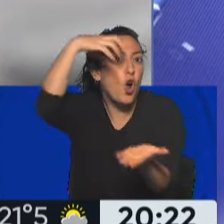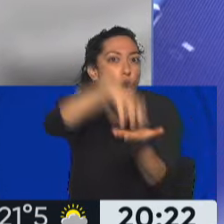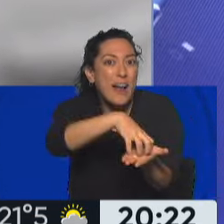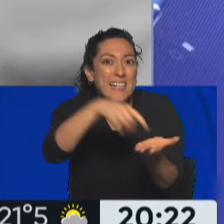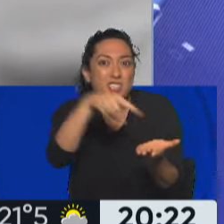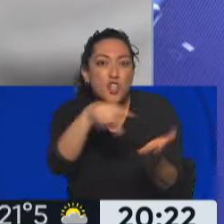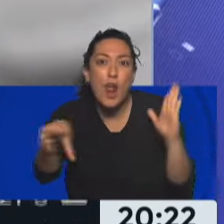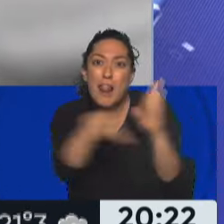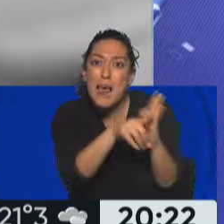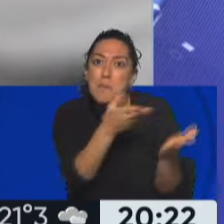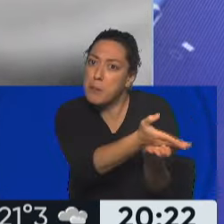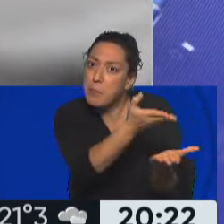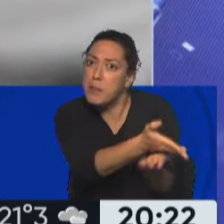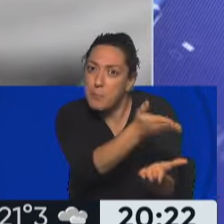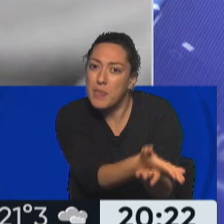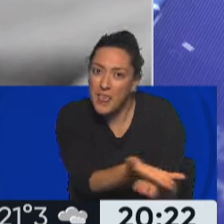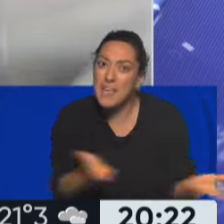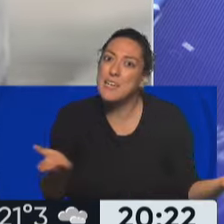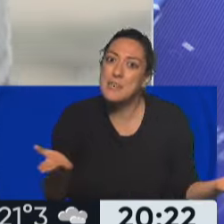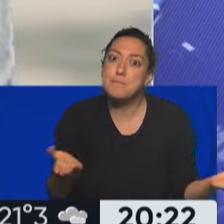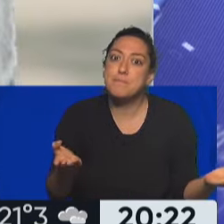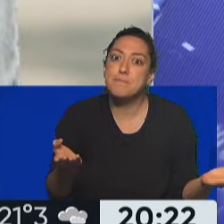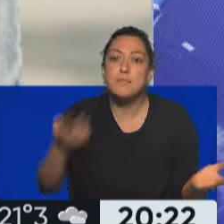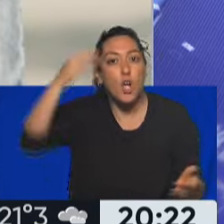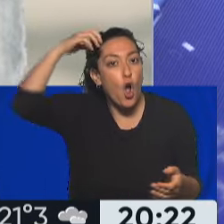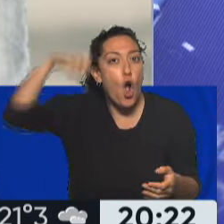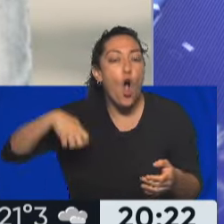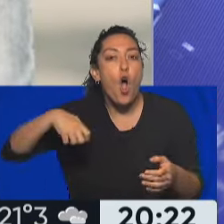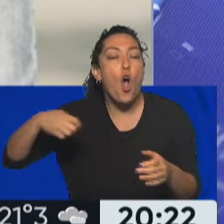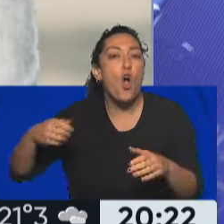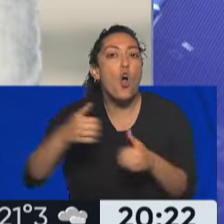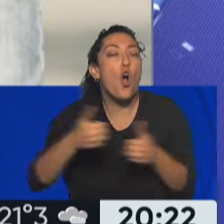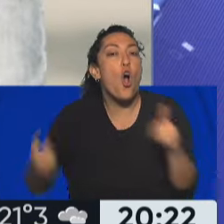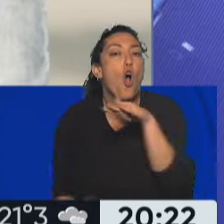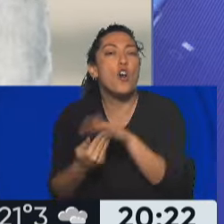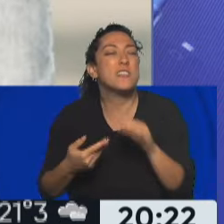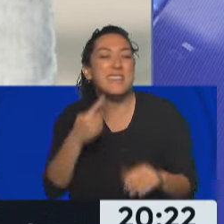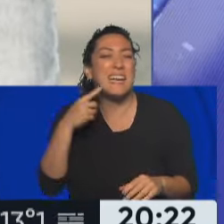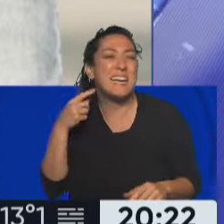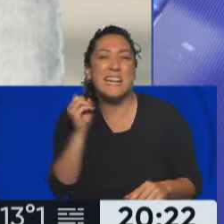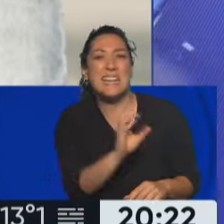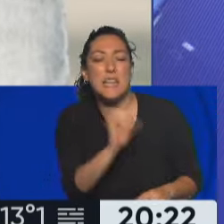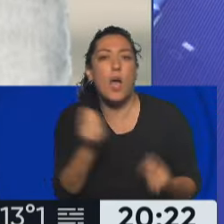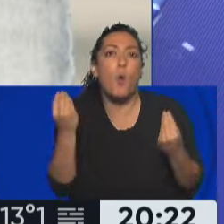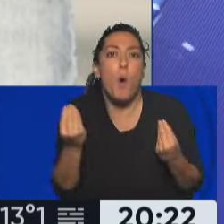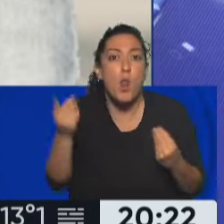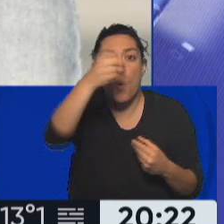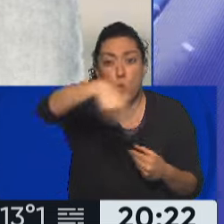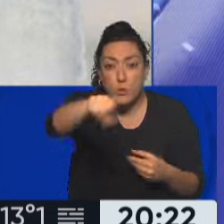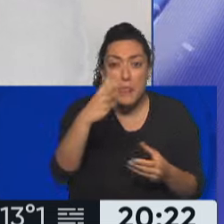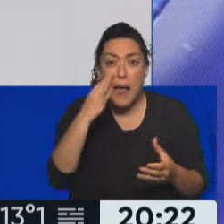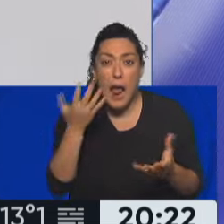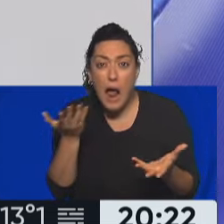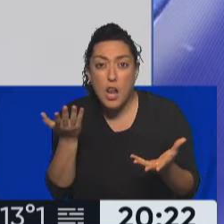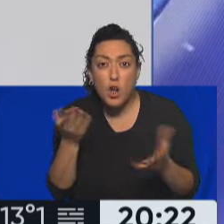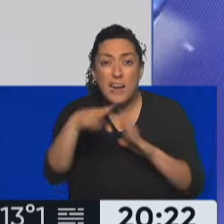buscar la ley que regule esto. Claro, lo que critica, digamos, la Corte, lo que dice, ¿por qué no lo hicieron? Es, bueno, ustedes se metieron a hacer algo que no